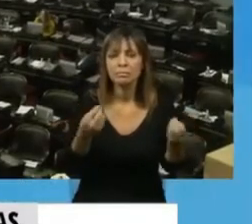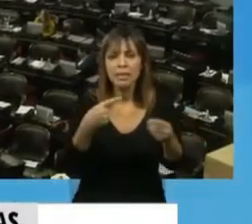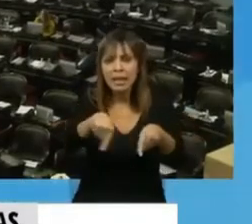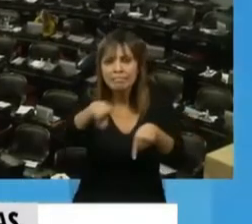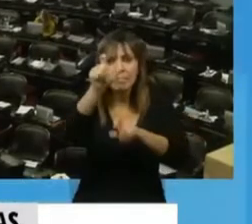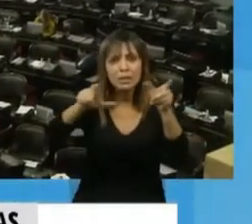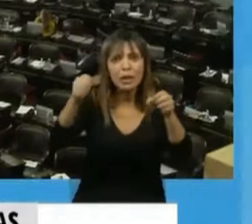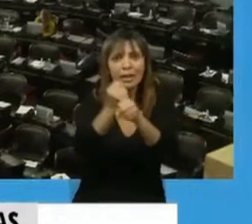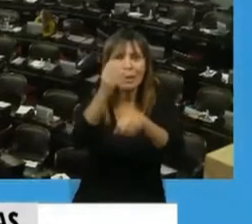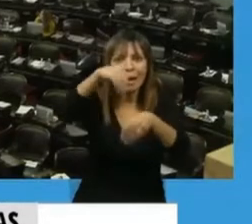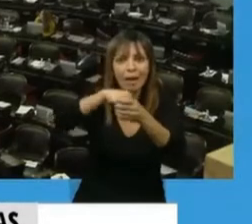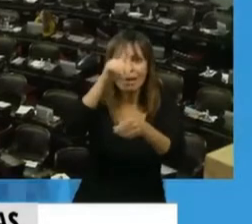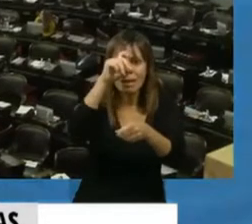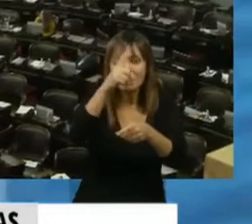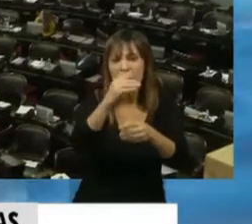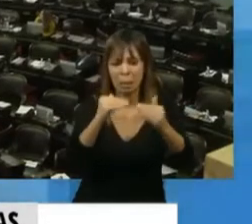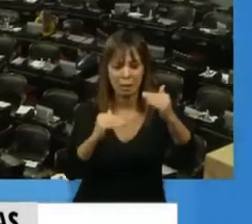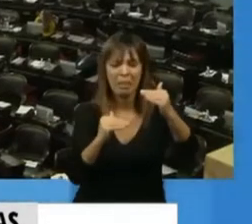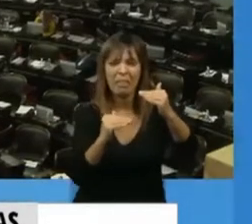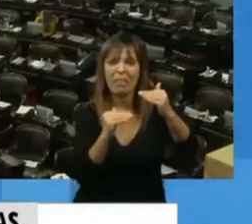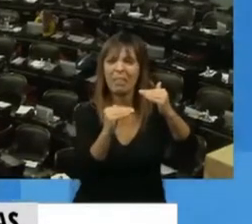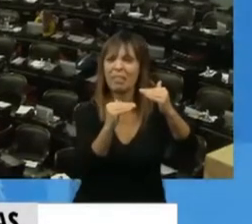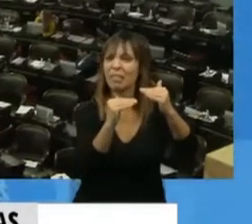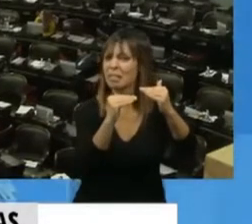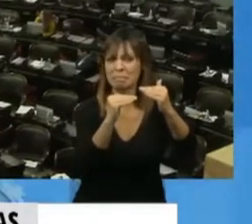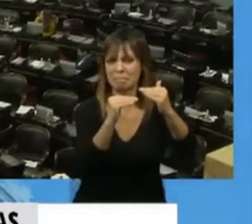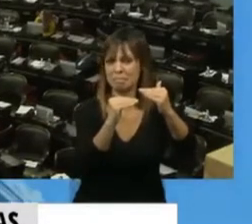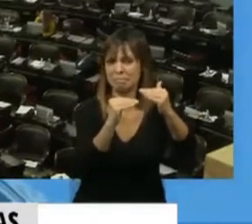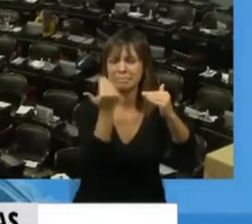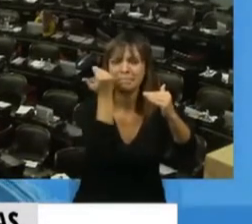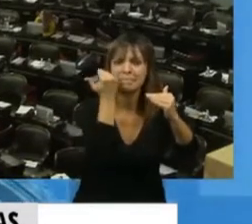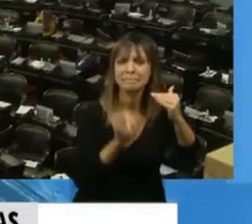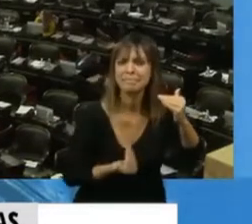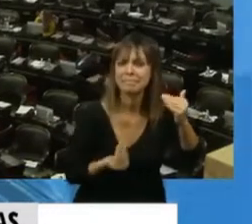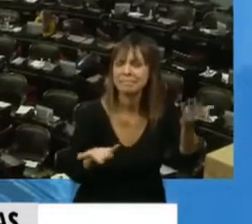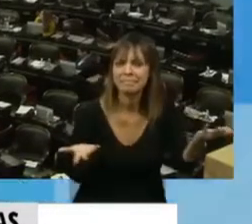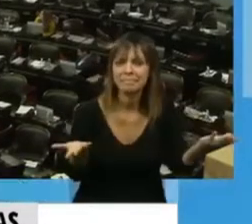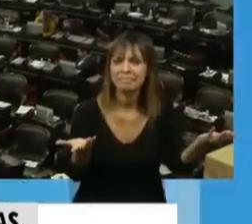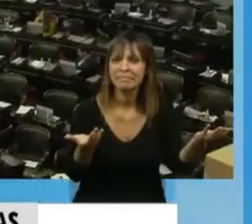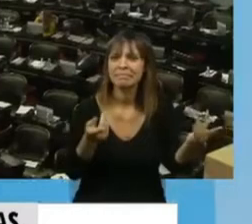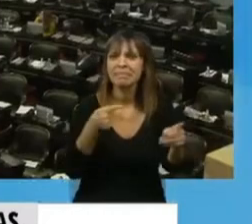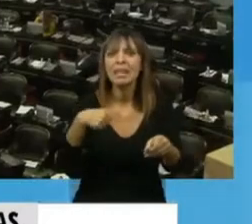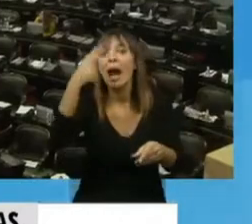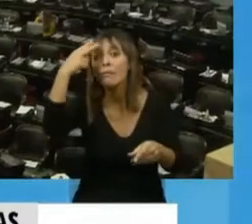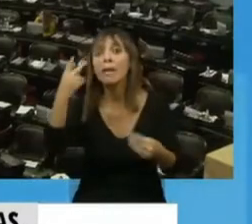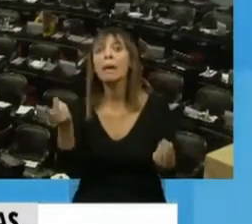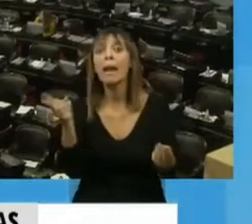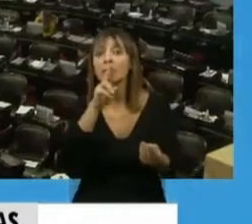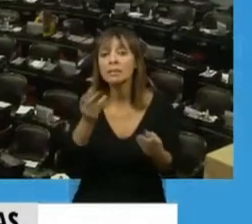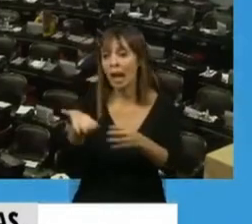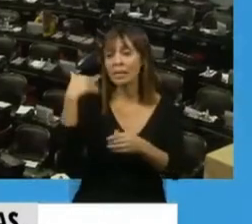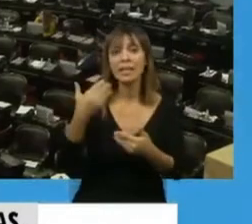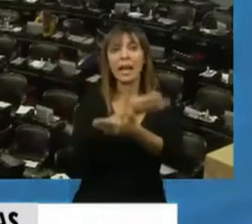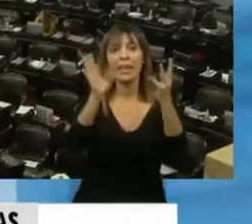difícilmente orillen el salario para pagar ganancias? ¿Y a las enfermeras? Ayer, el Día